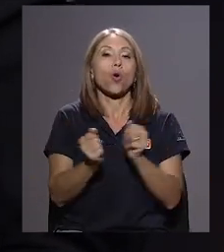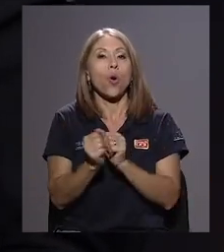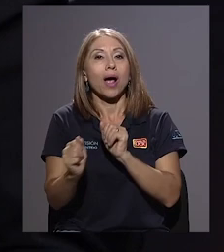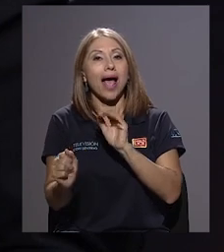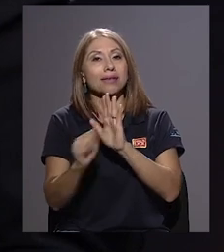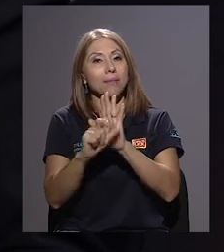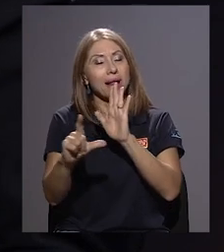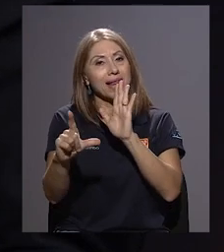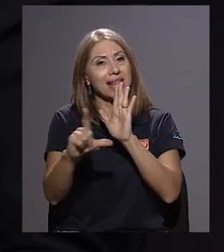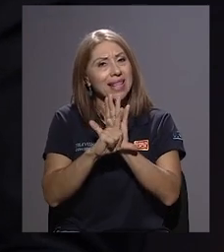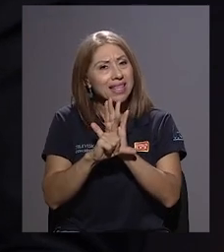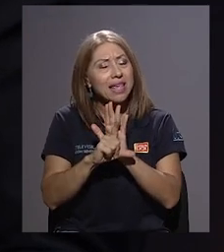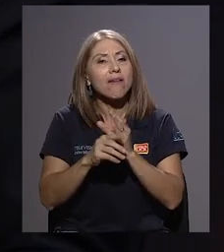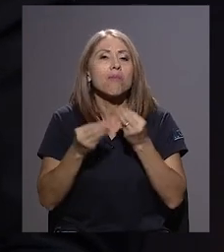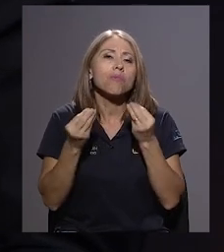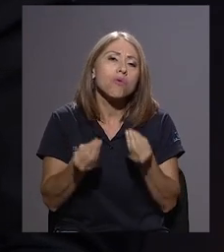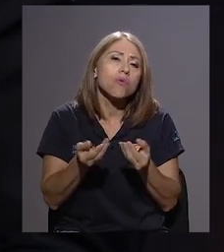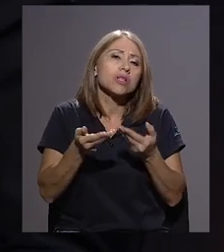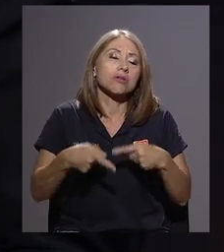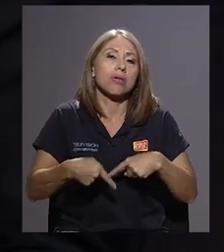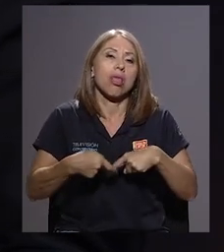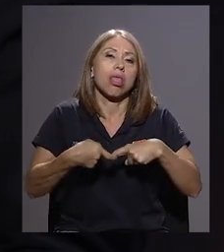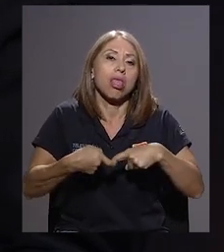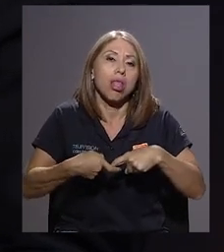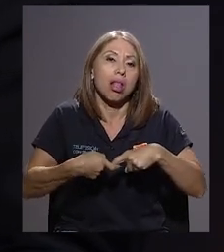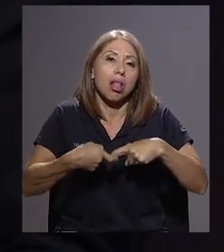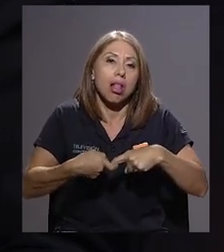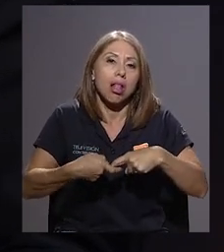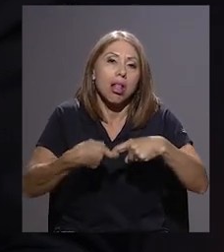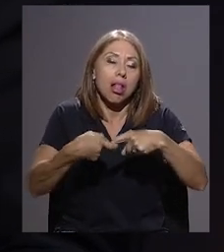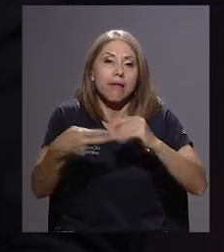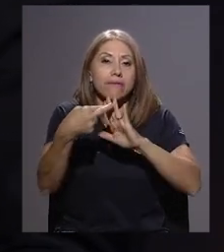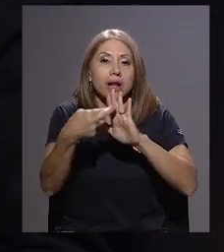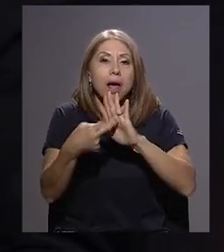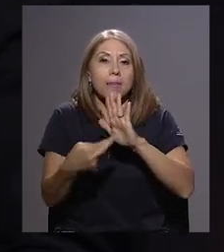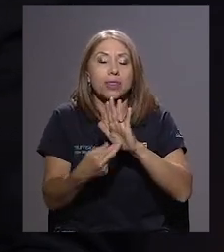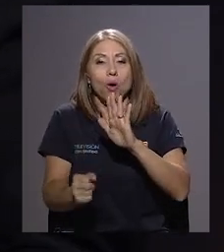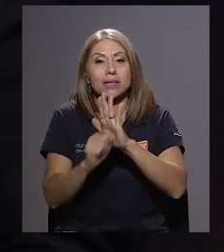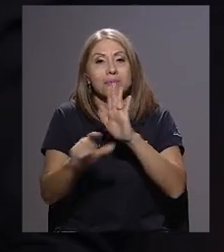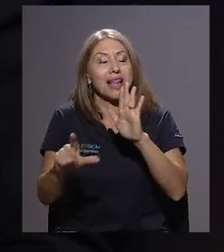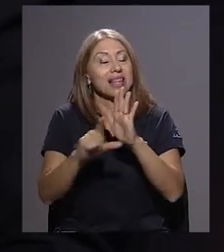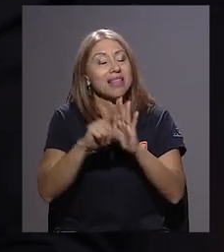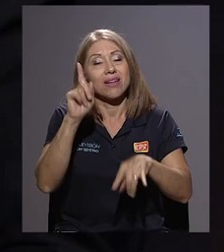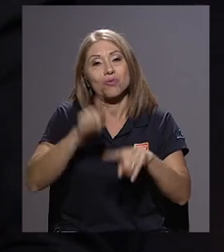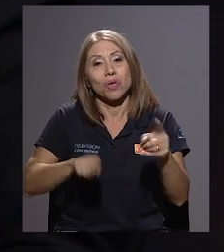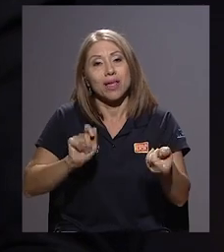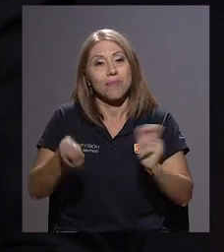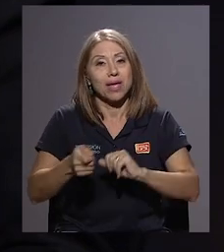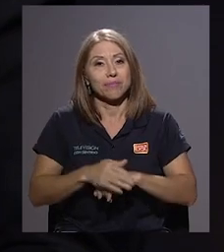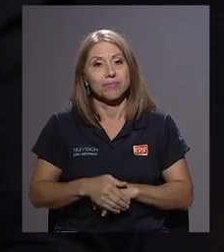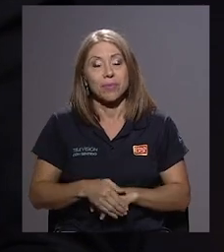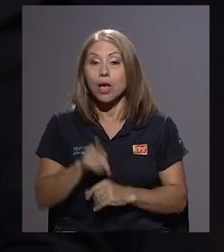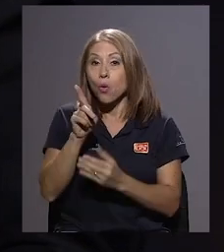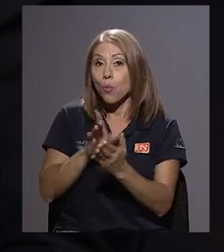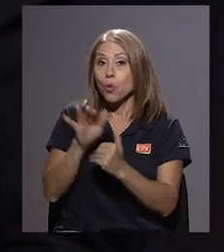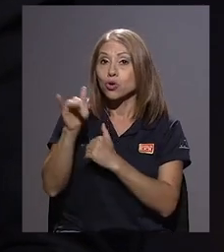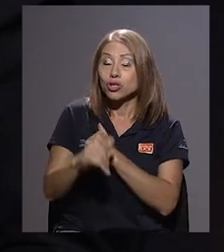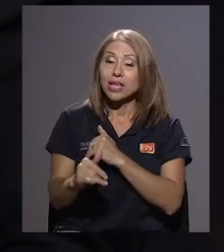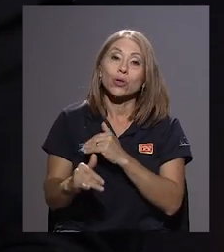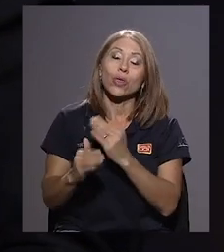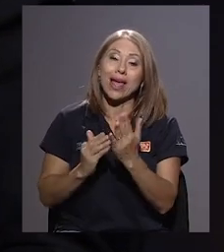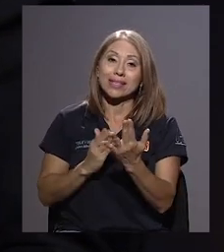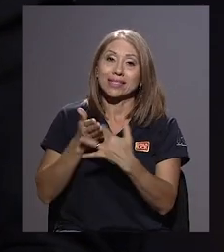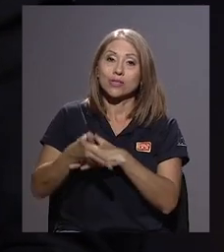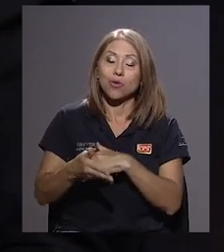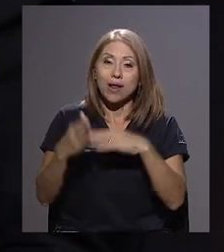tradicionalmente que ha sido muy entrabada, un reglamento legislativo que no dé manera de cambiar. Un proyecto de Ley de Acción de Información que